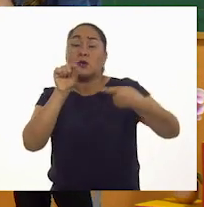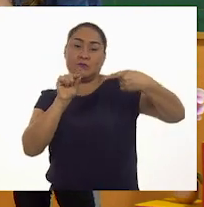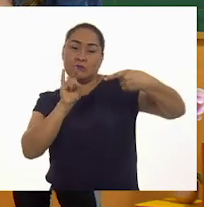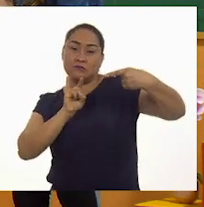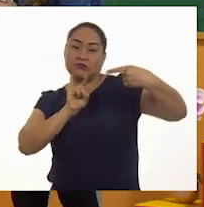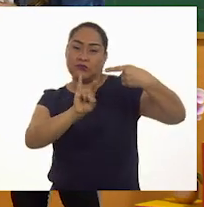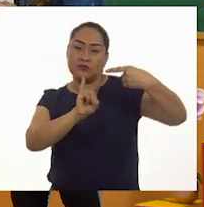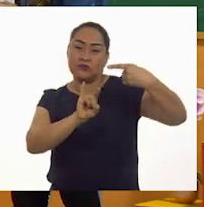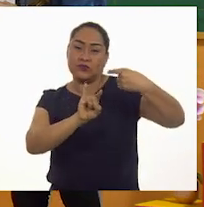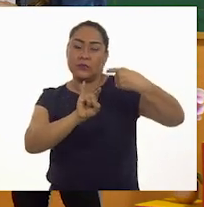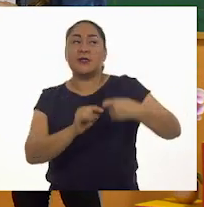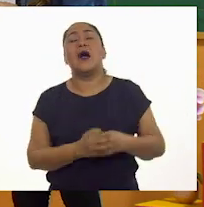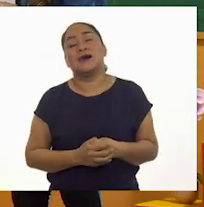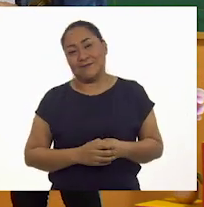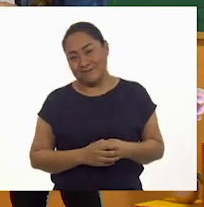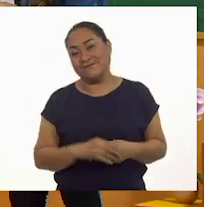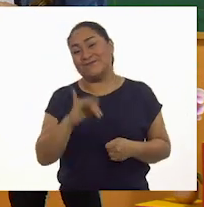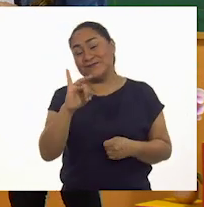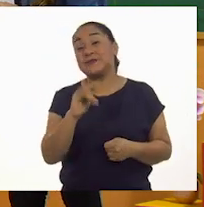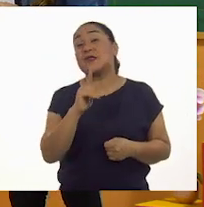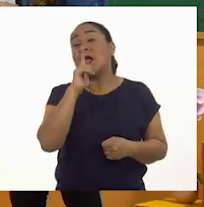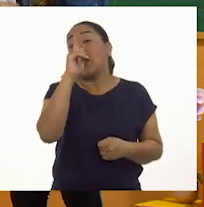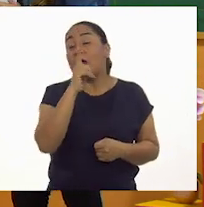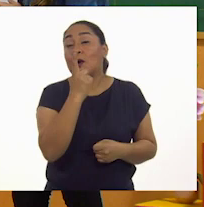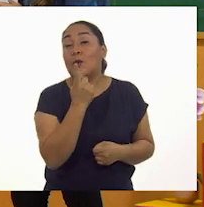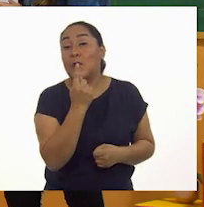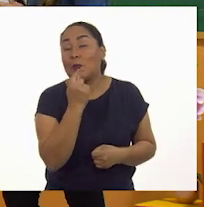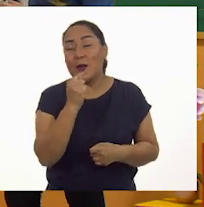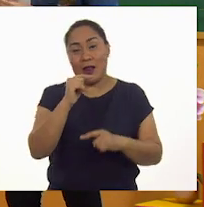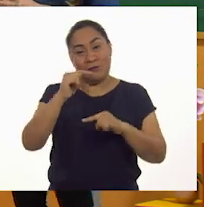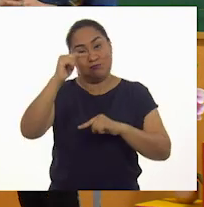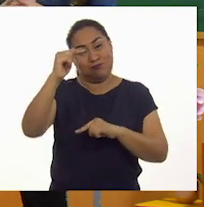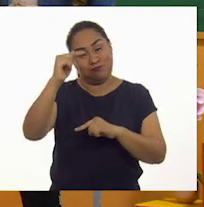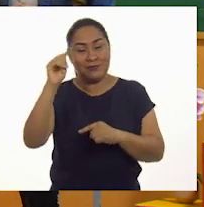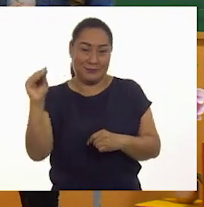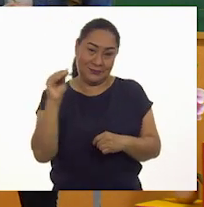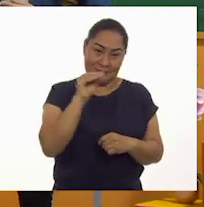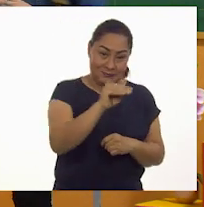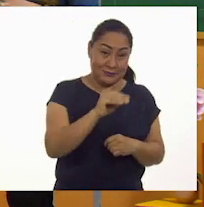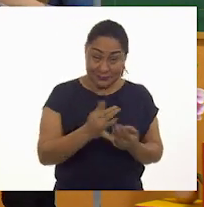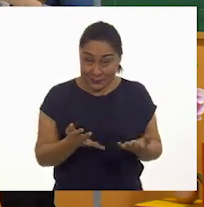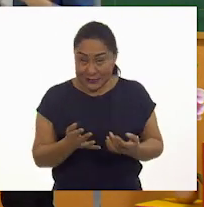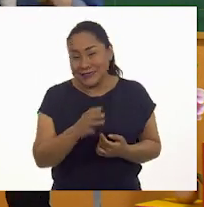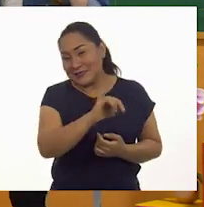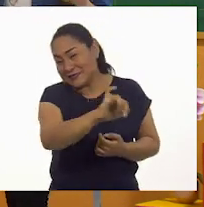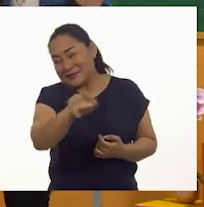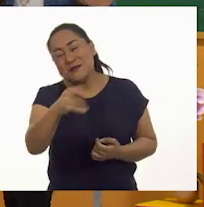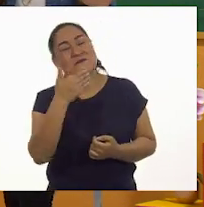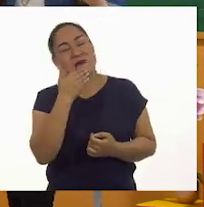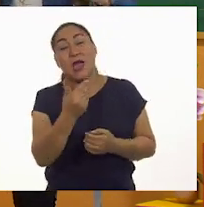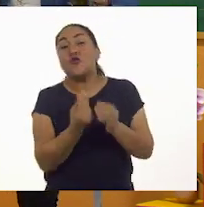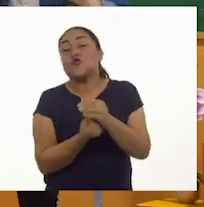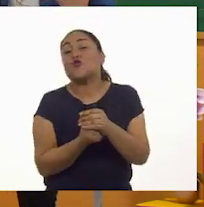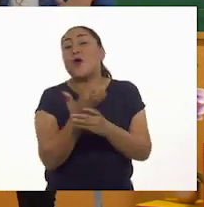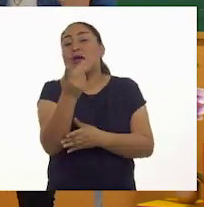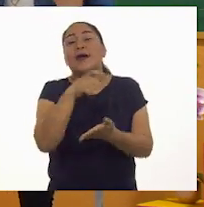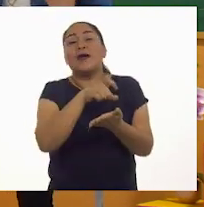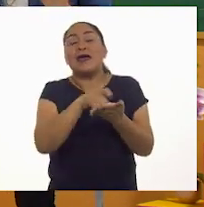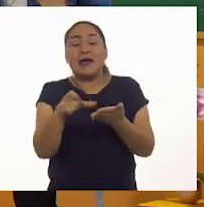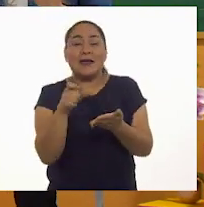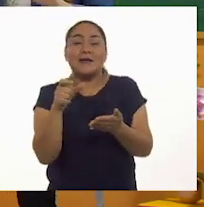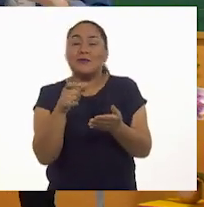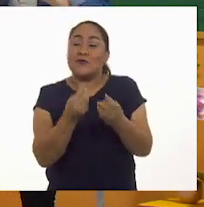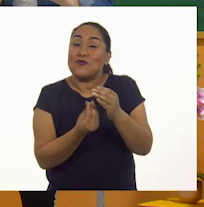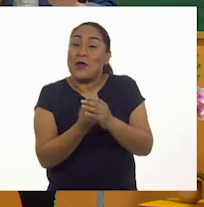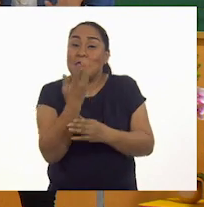Pues, la vela grandota, ¿cierto? Muy bien, niñas y niños. Muy bien, porque está nueva. La acaban de